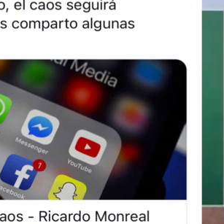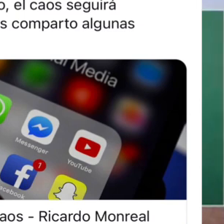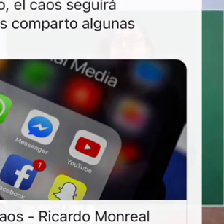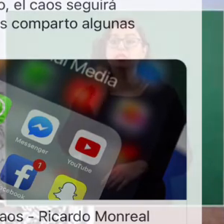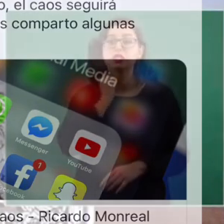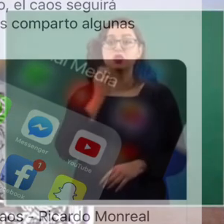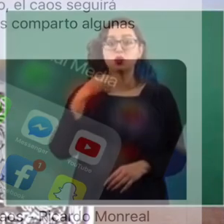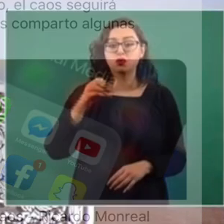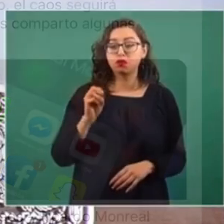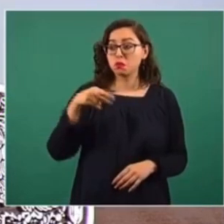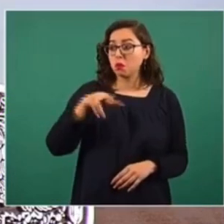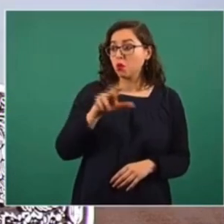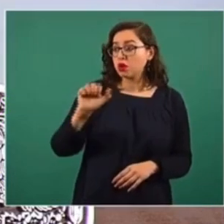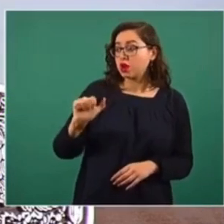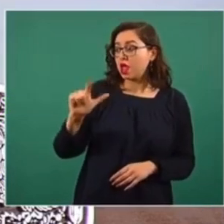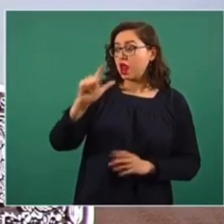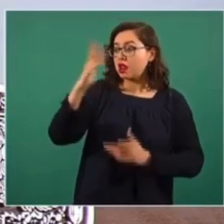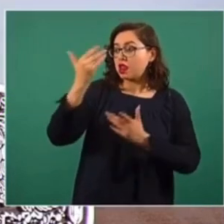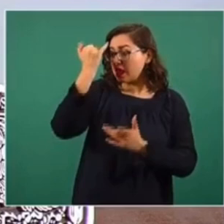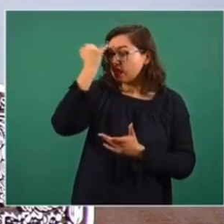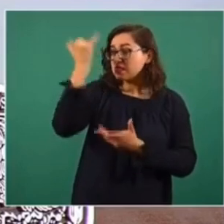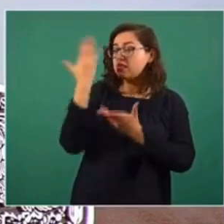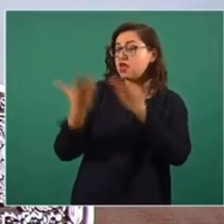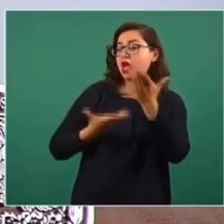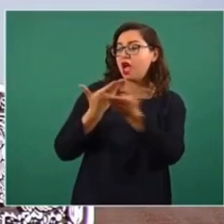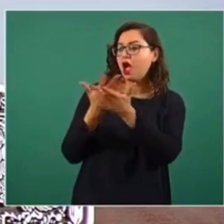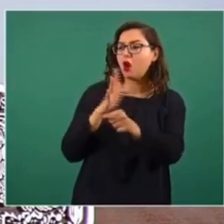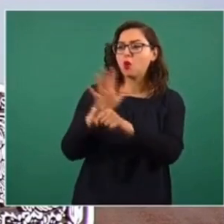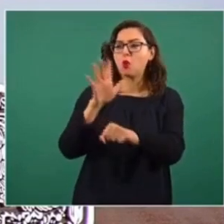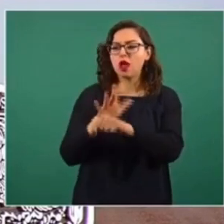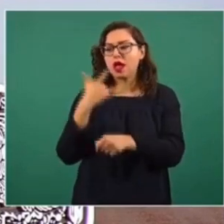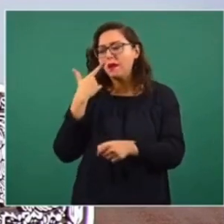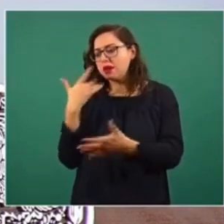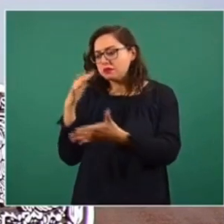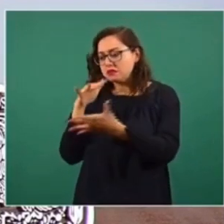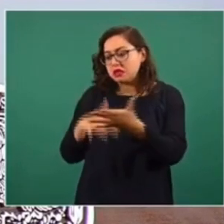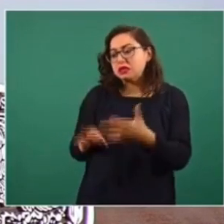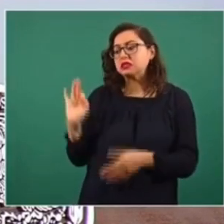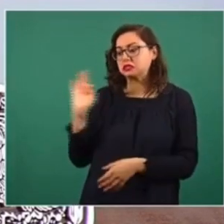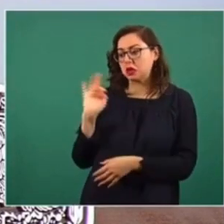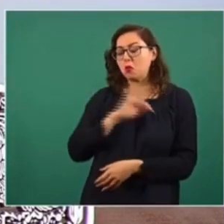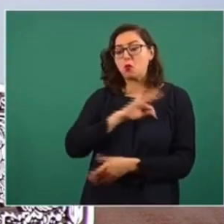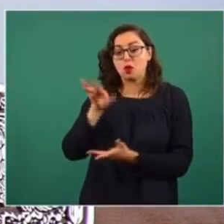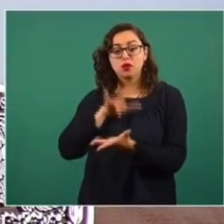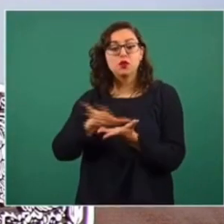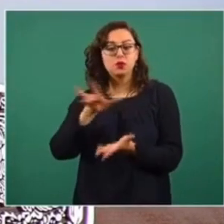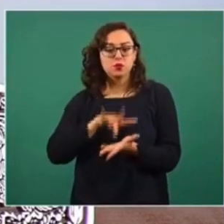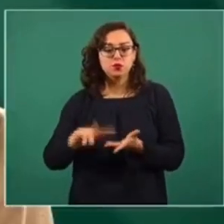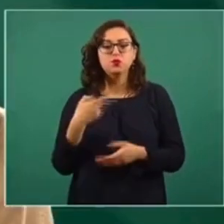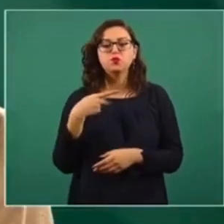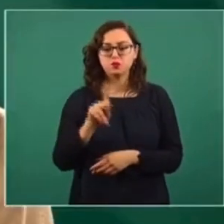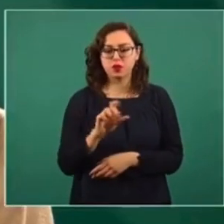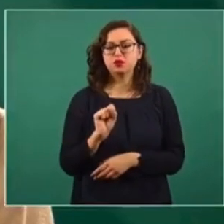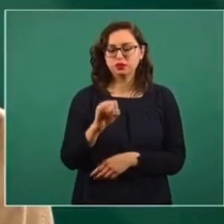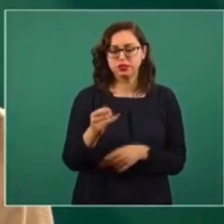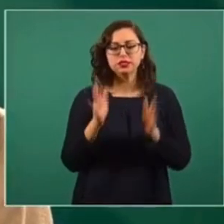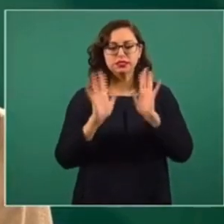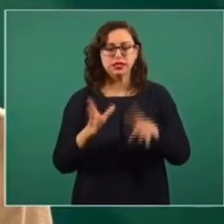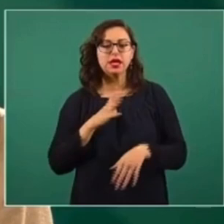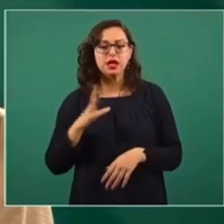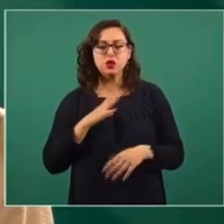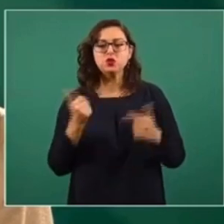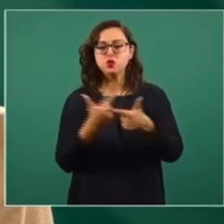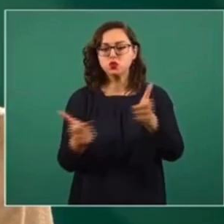Pero sí tenemos ya un equipo de colaboradores en la unidad de medios con el